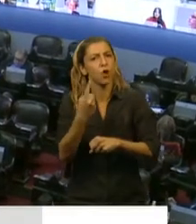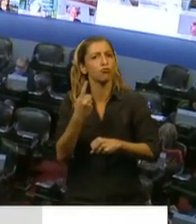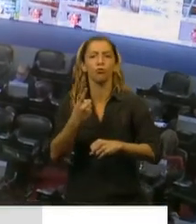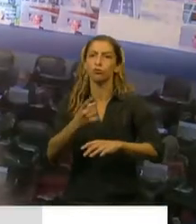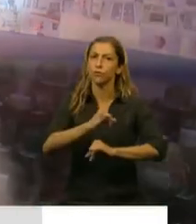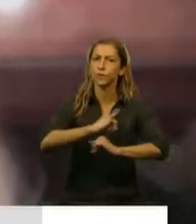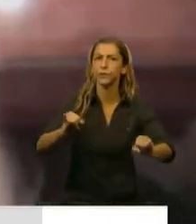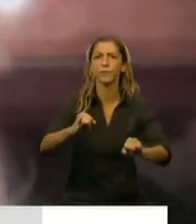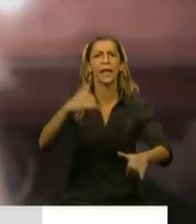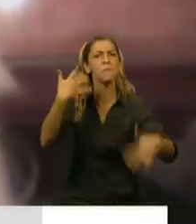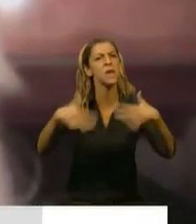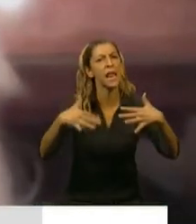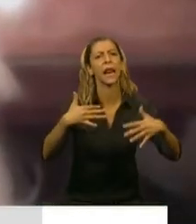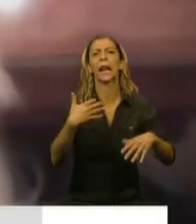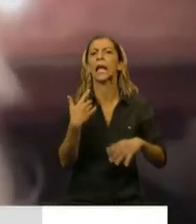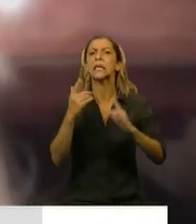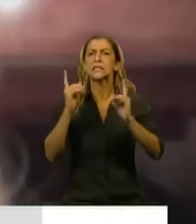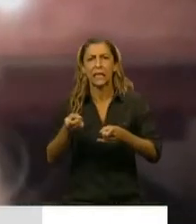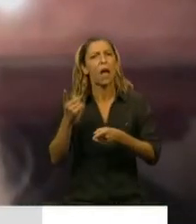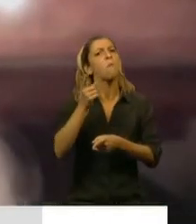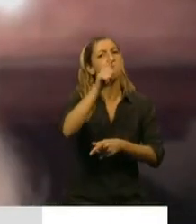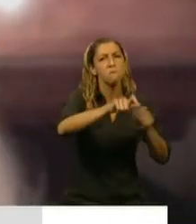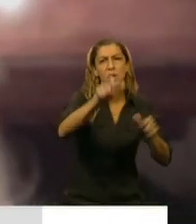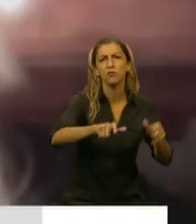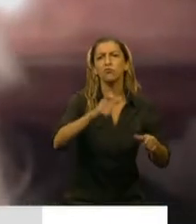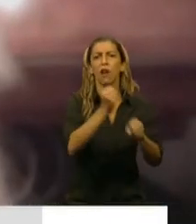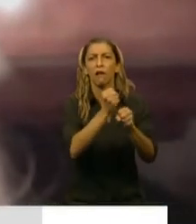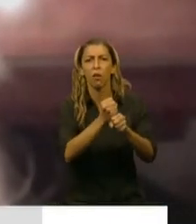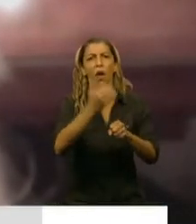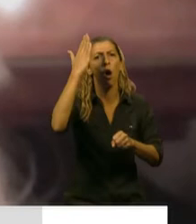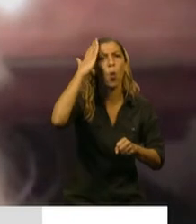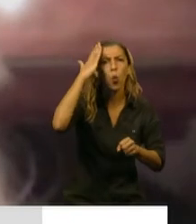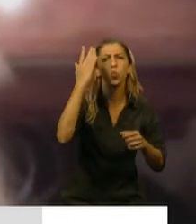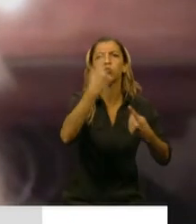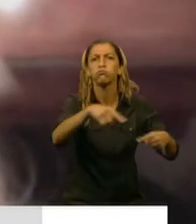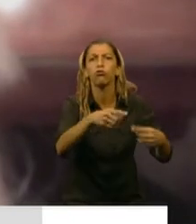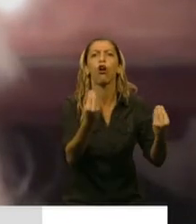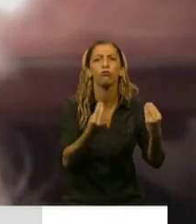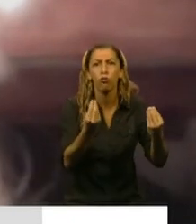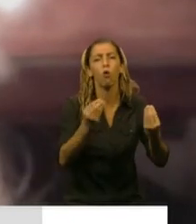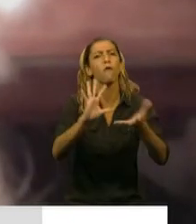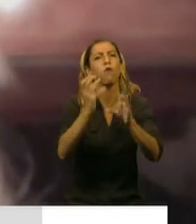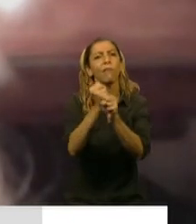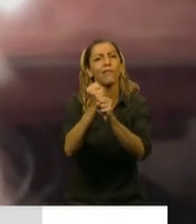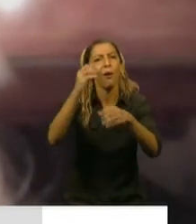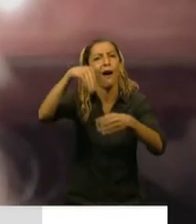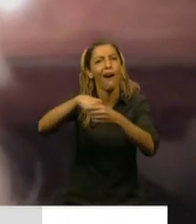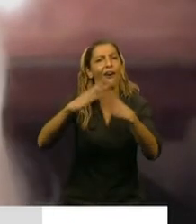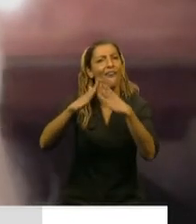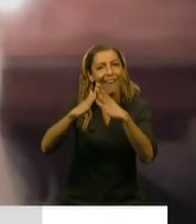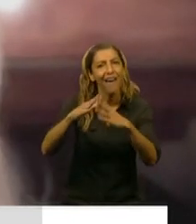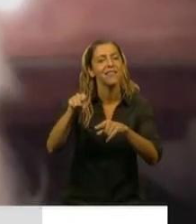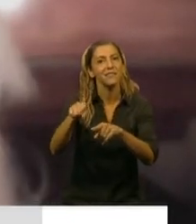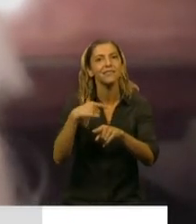actividad de los trabajadores de la cultura, regulando el sistema de internación domiciliaria, creando el boleto gratuito para